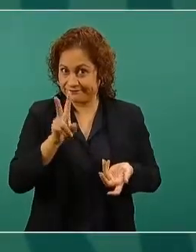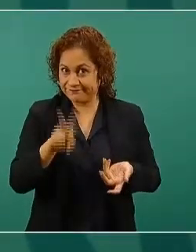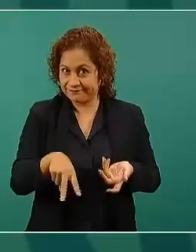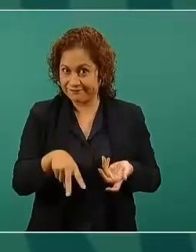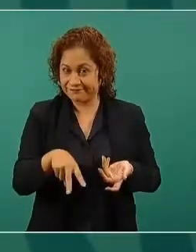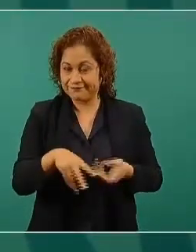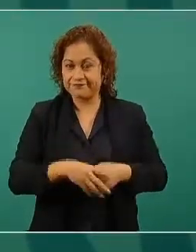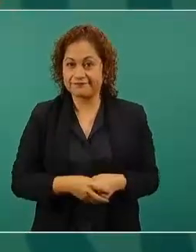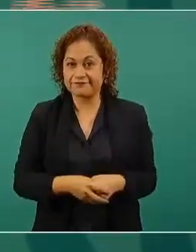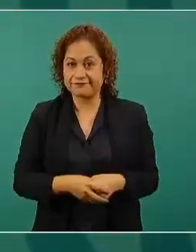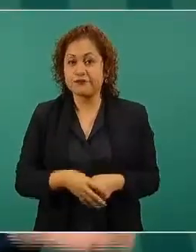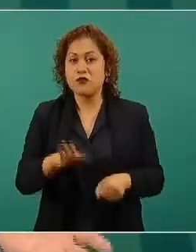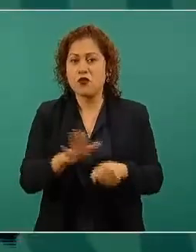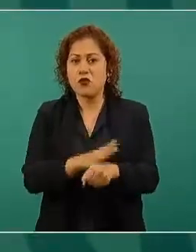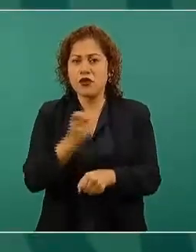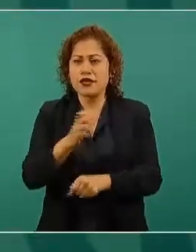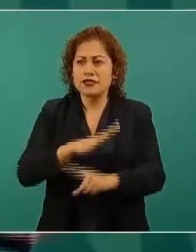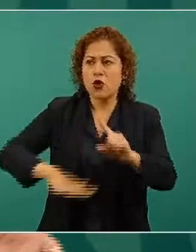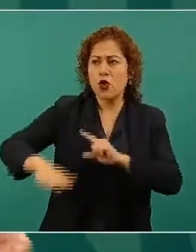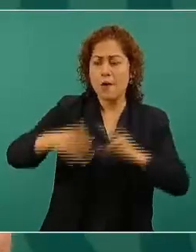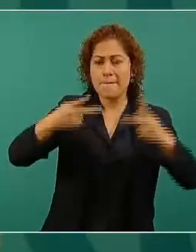el pueblo no sabía